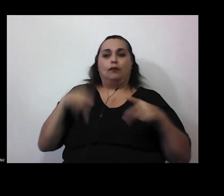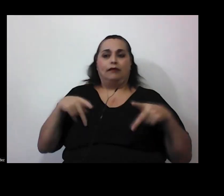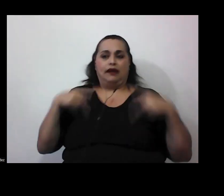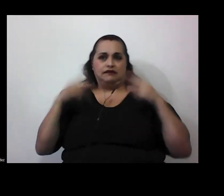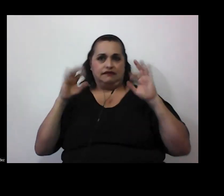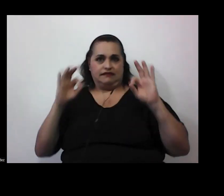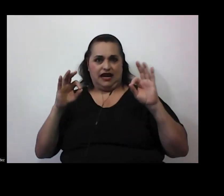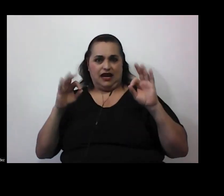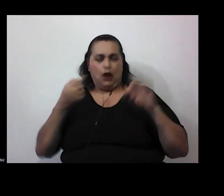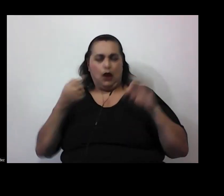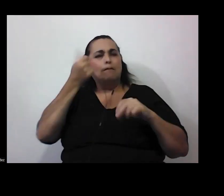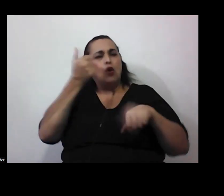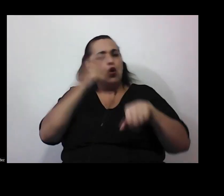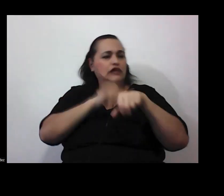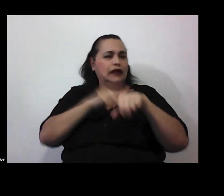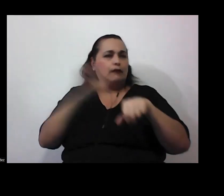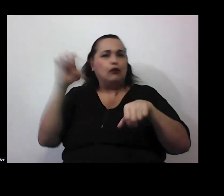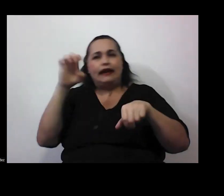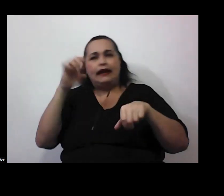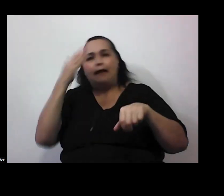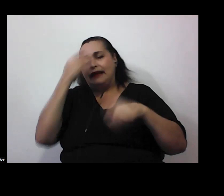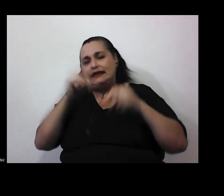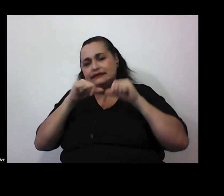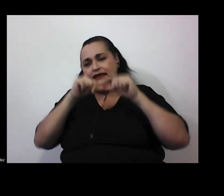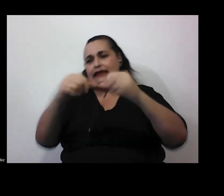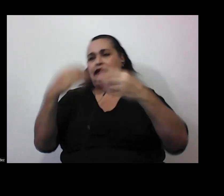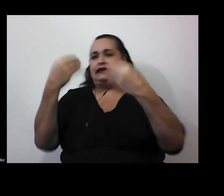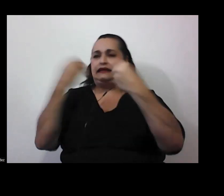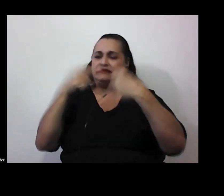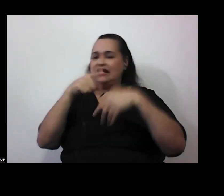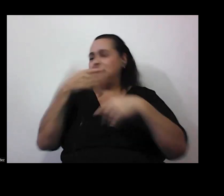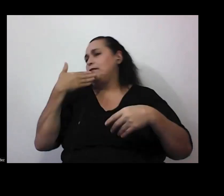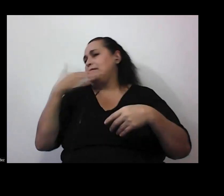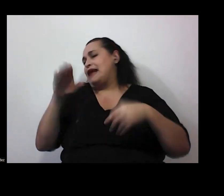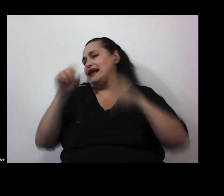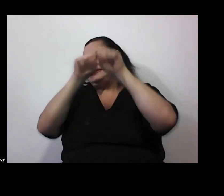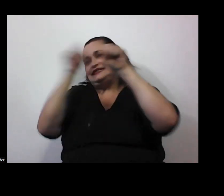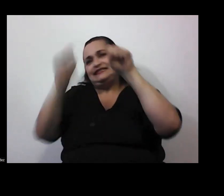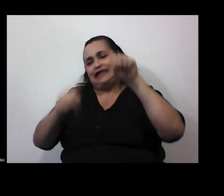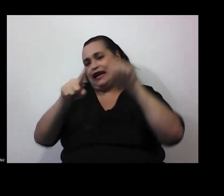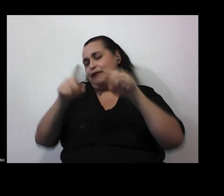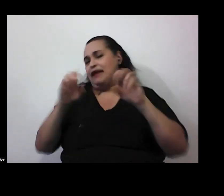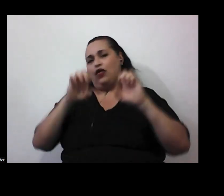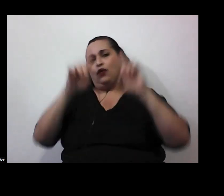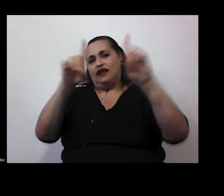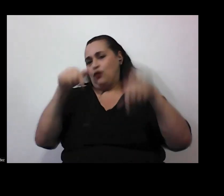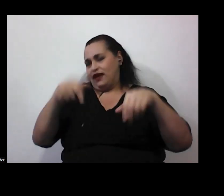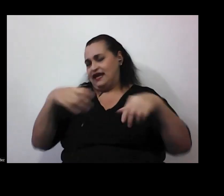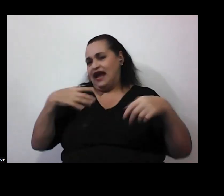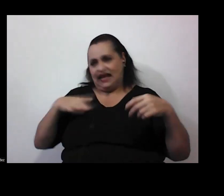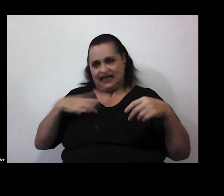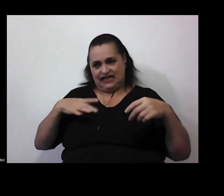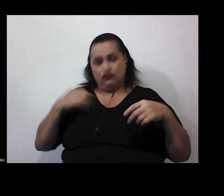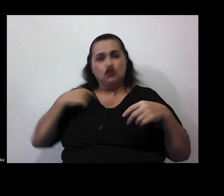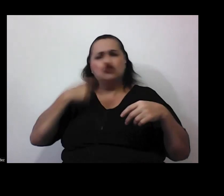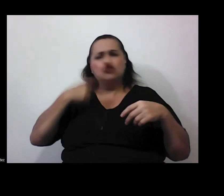seguir formándose este es un mal dramático del sistema educativo al menos en Argentina entonces no lo digo como una exigencia